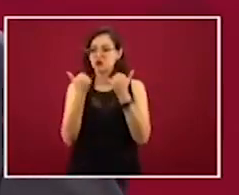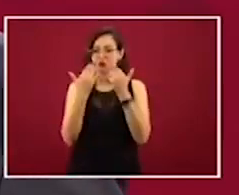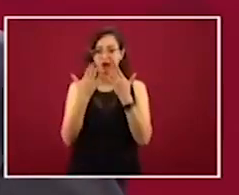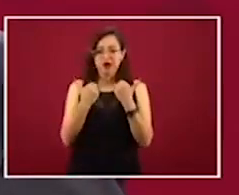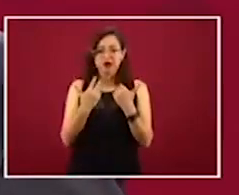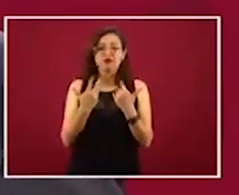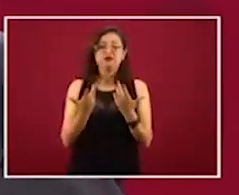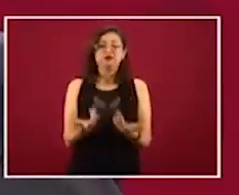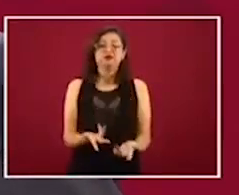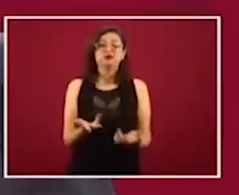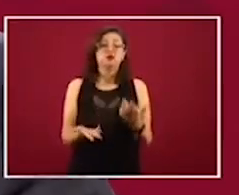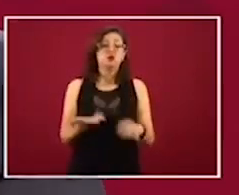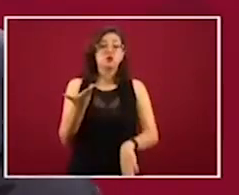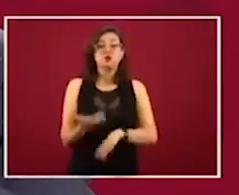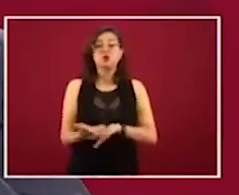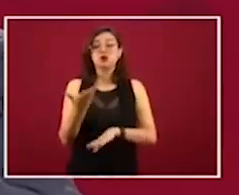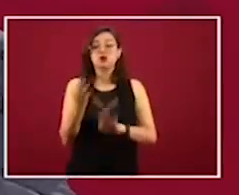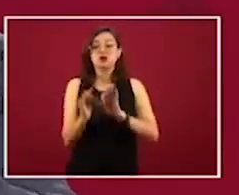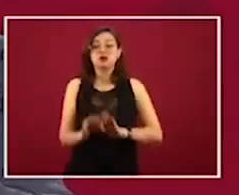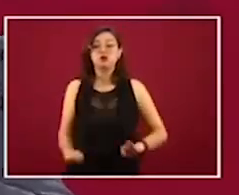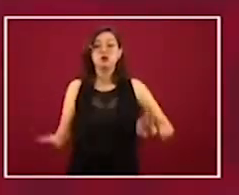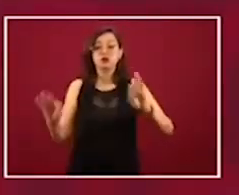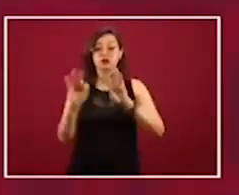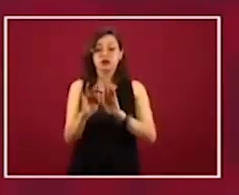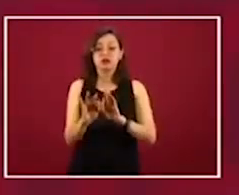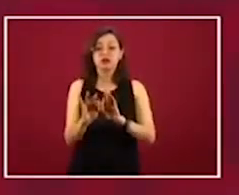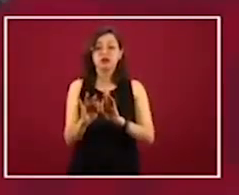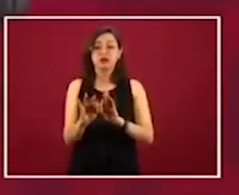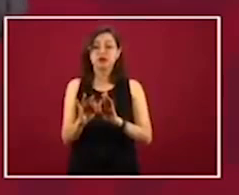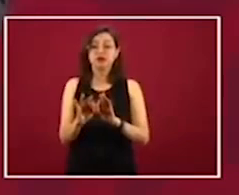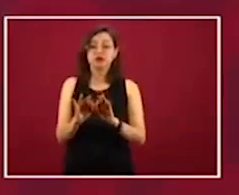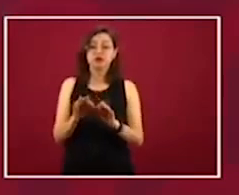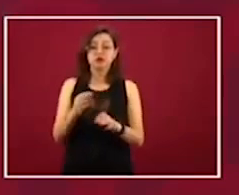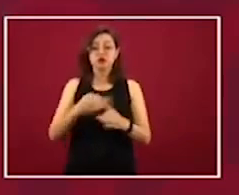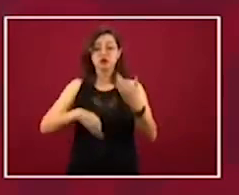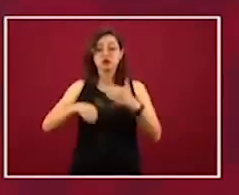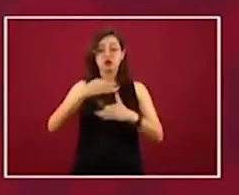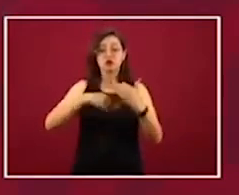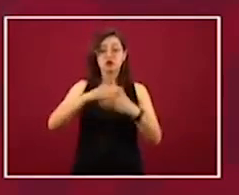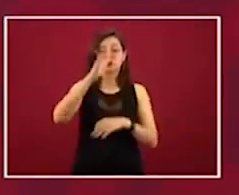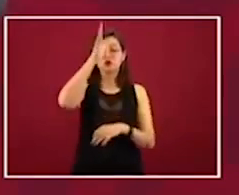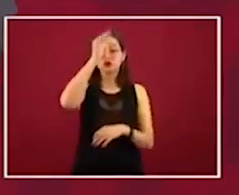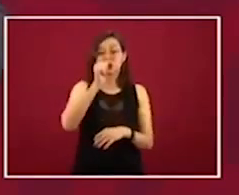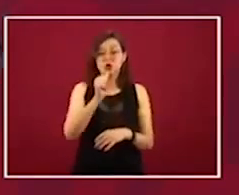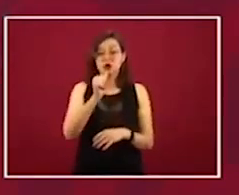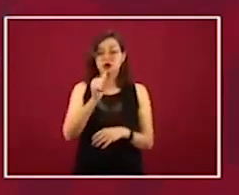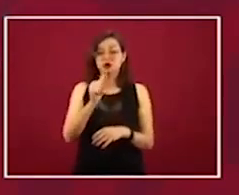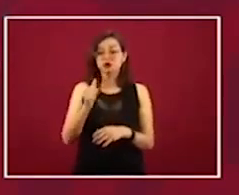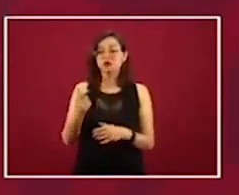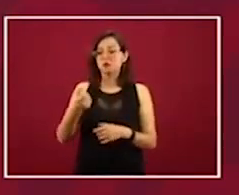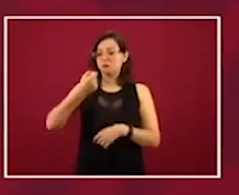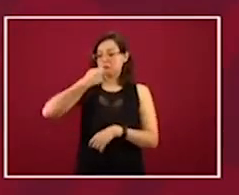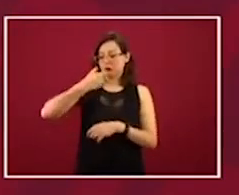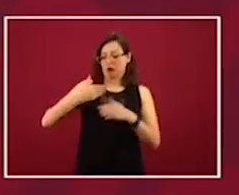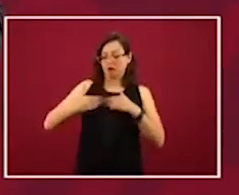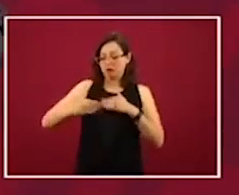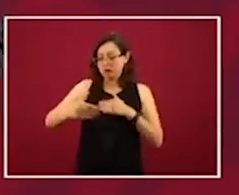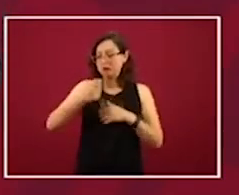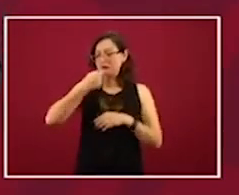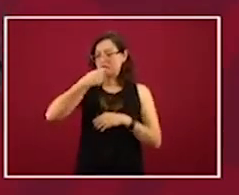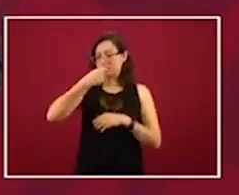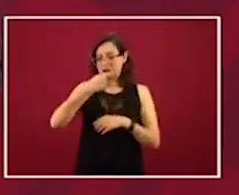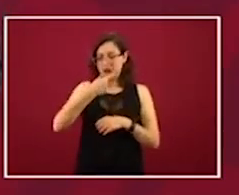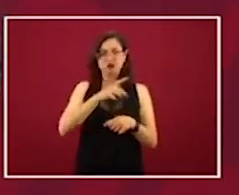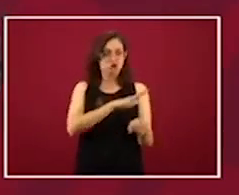indispensable, se dijo, ponernos de acuerdo para este propósito. Tercero,